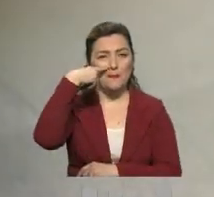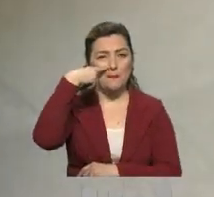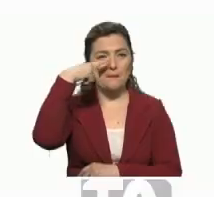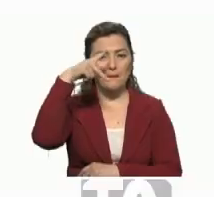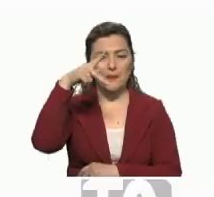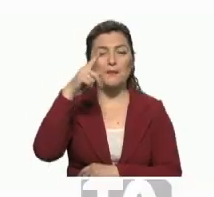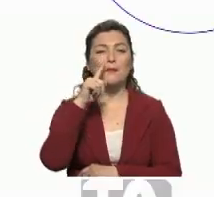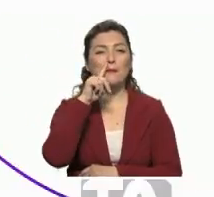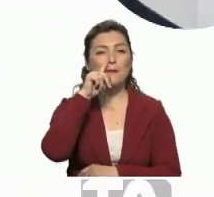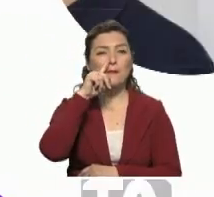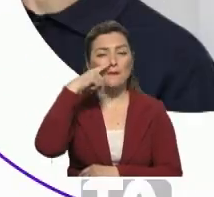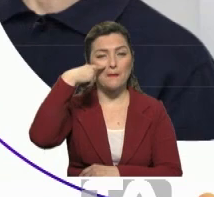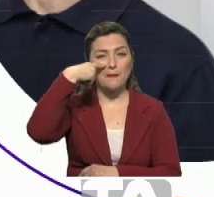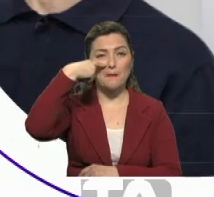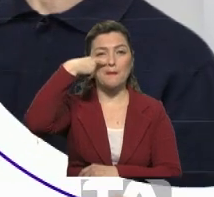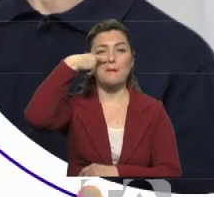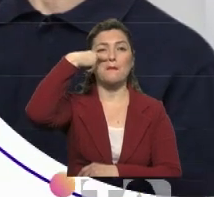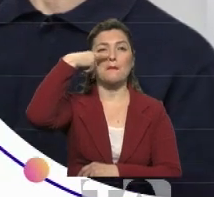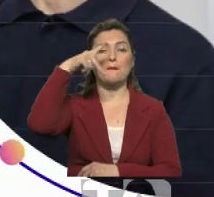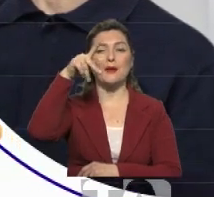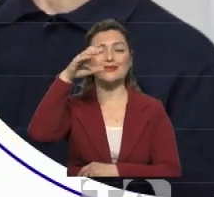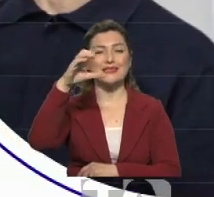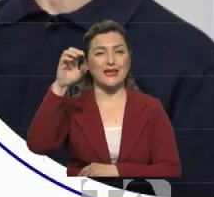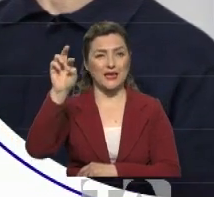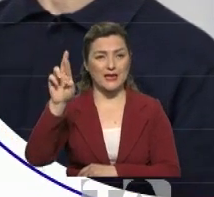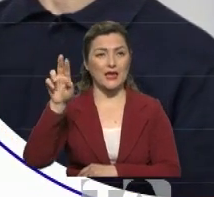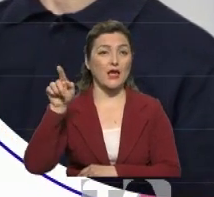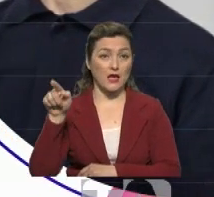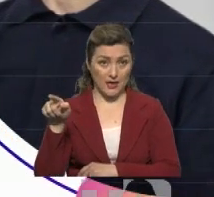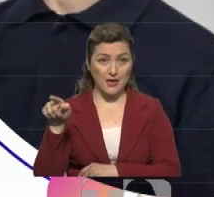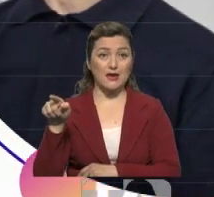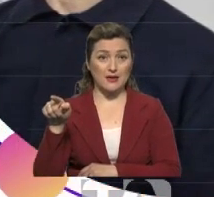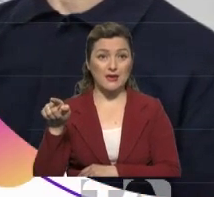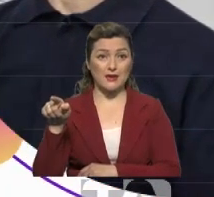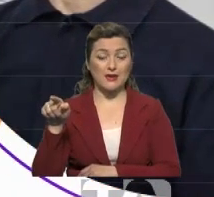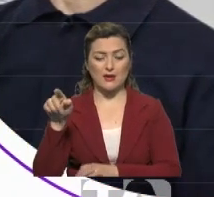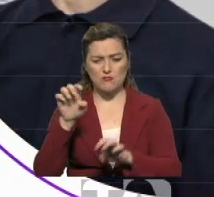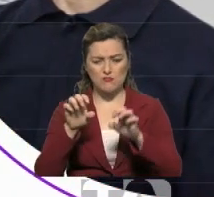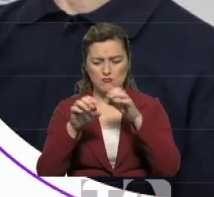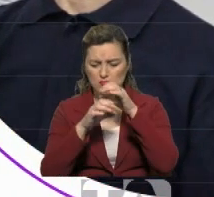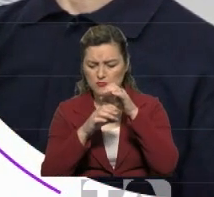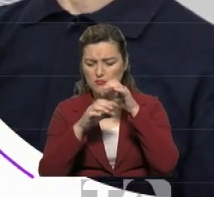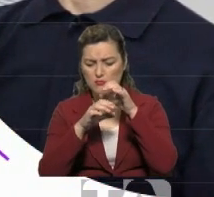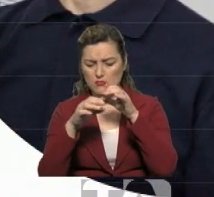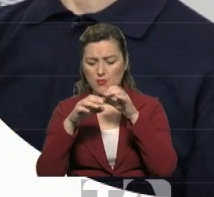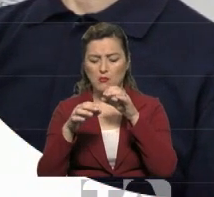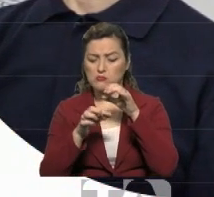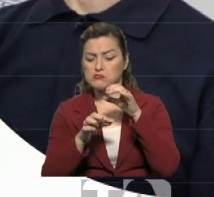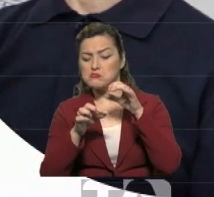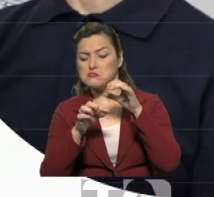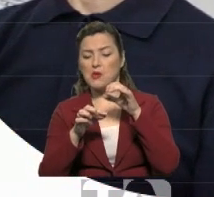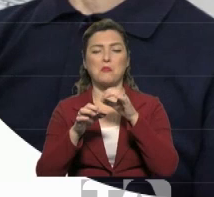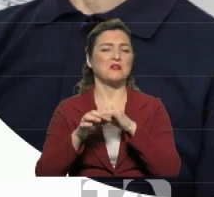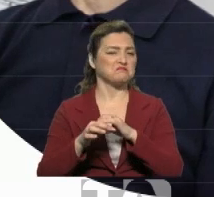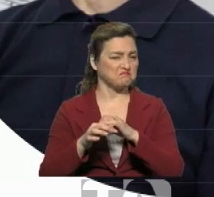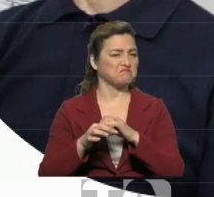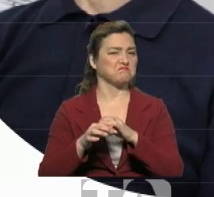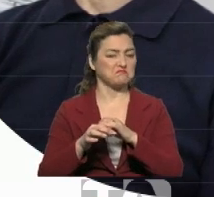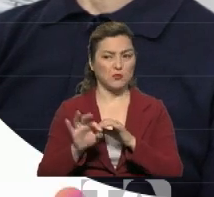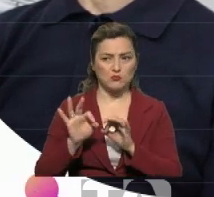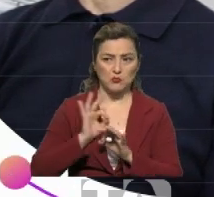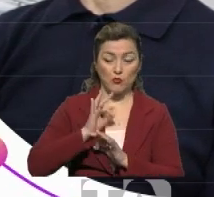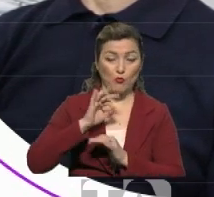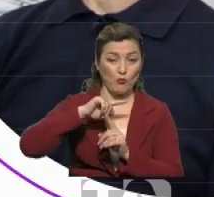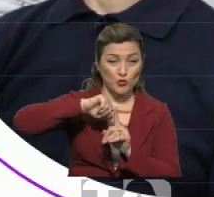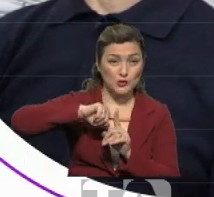famoso gol estándar o la famosa prueba de oro. Esta detección molecular del virus, busque el virus en esa persona en ese momento. Y si usted tiene